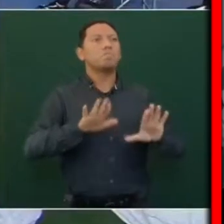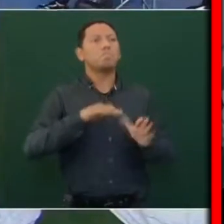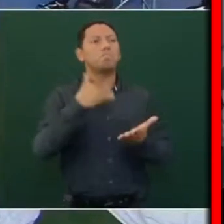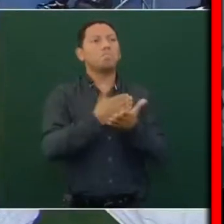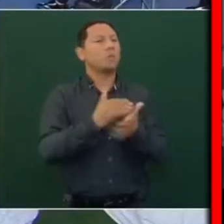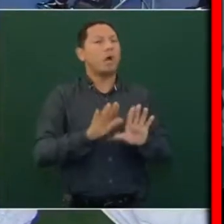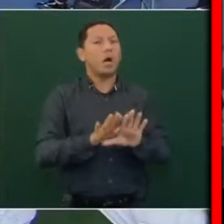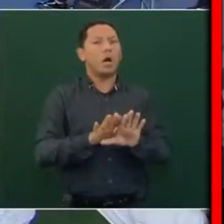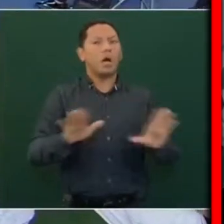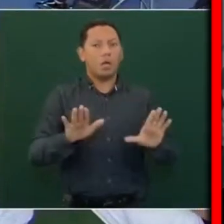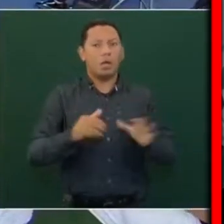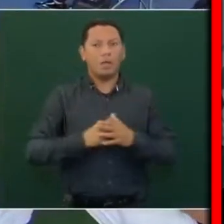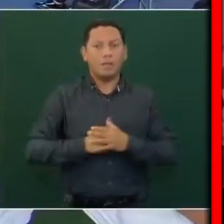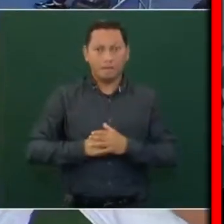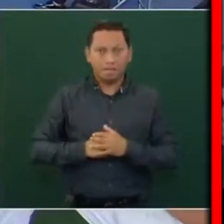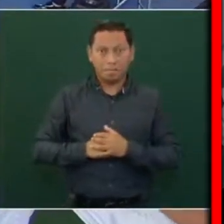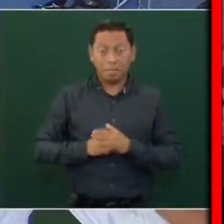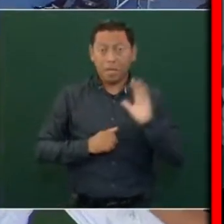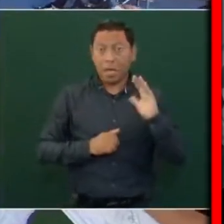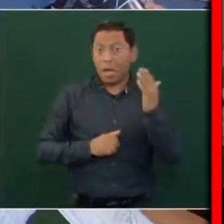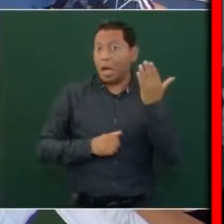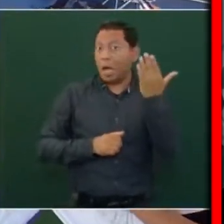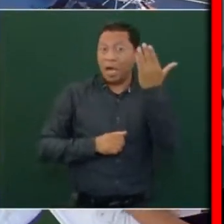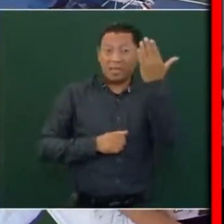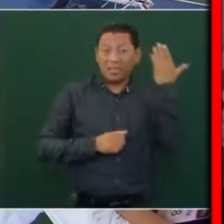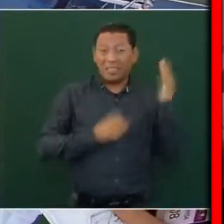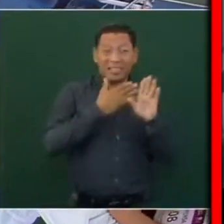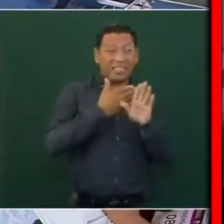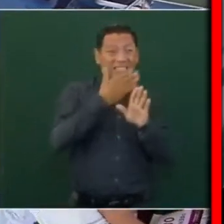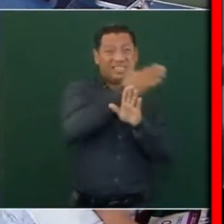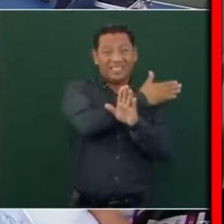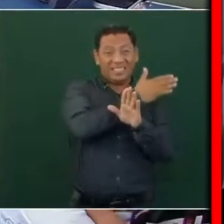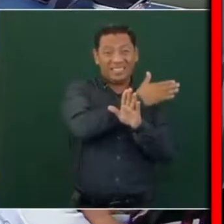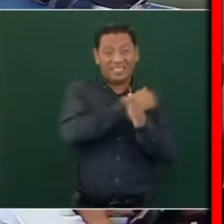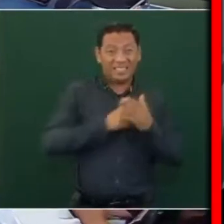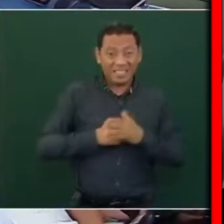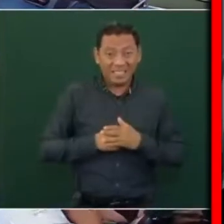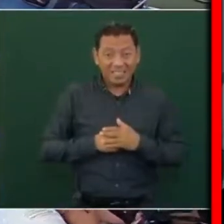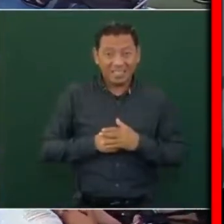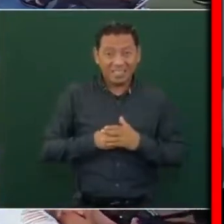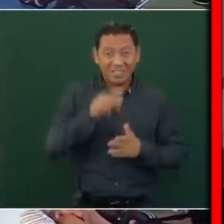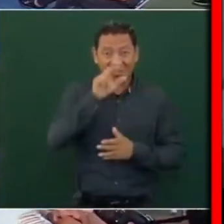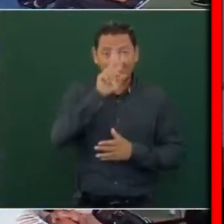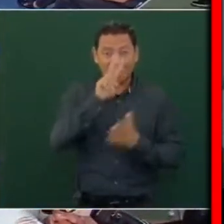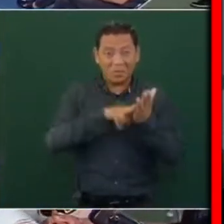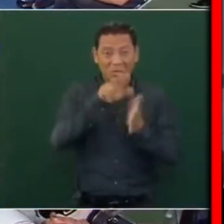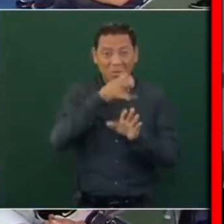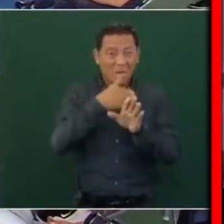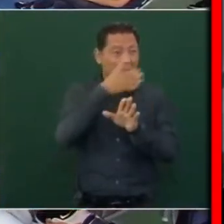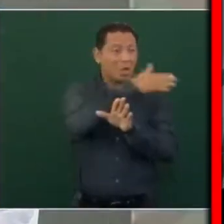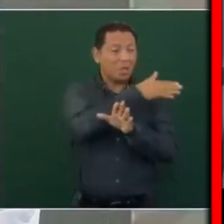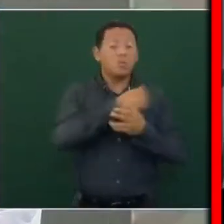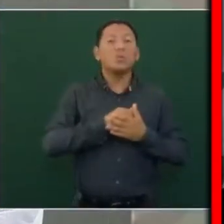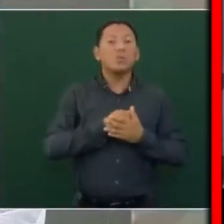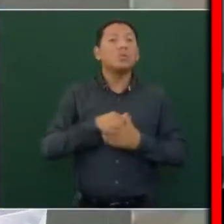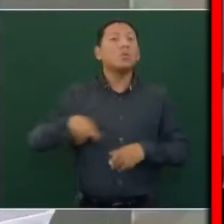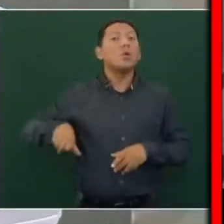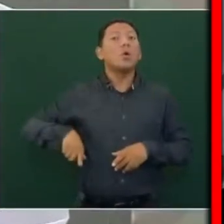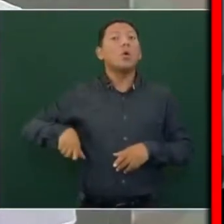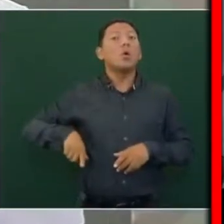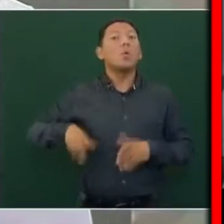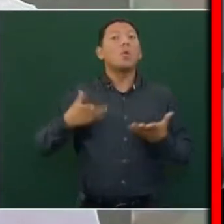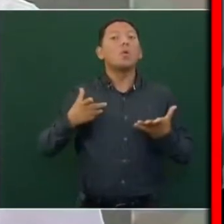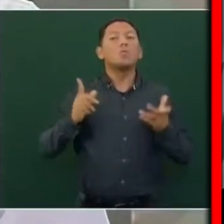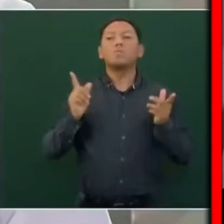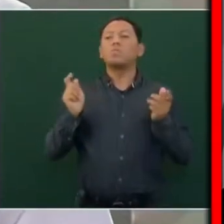Lo que había era un gobierno oligárquico, una